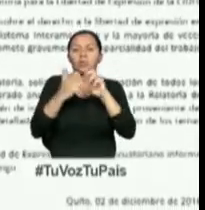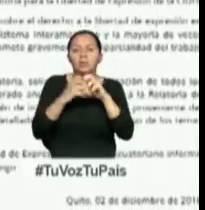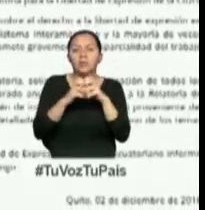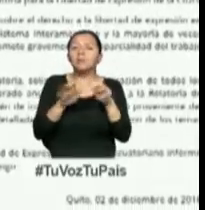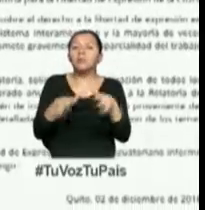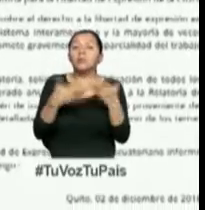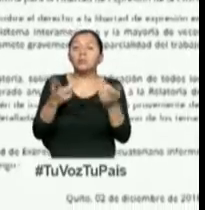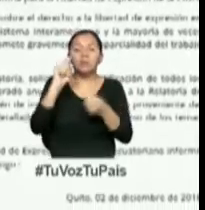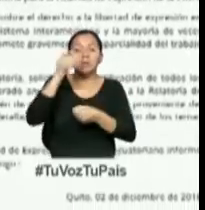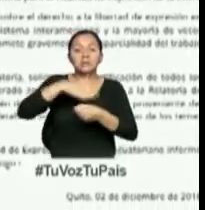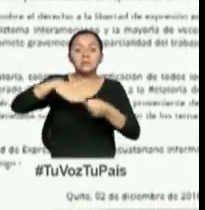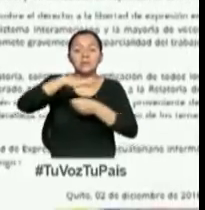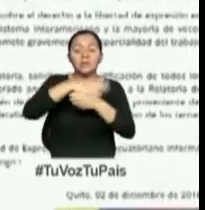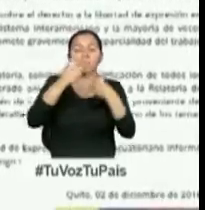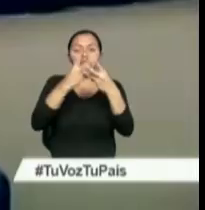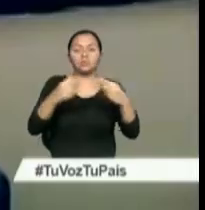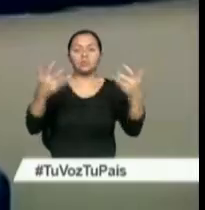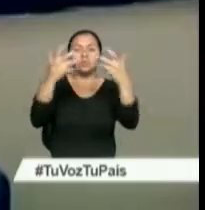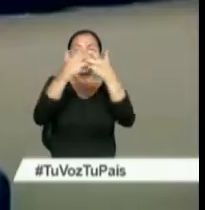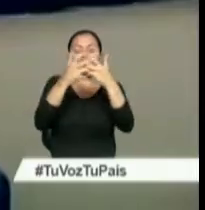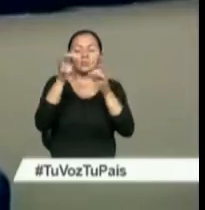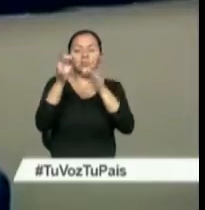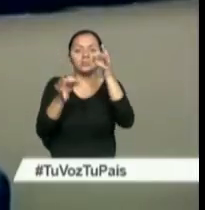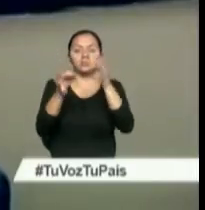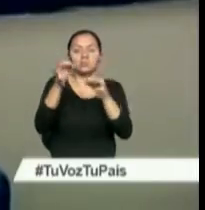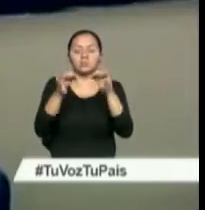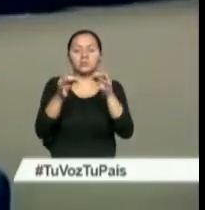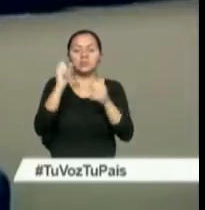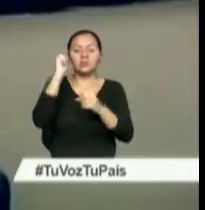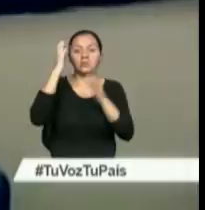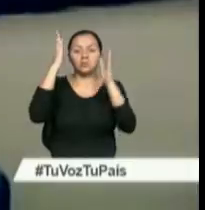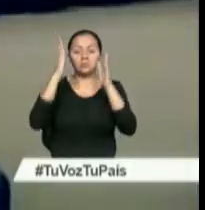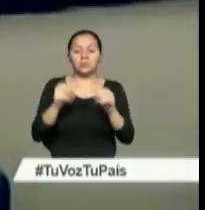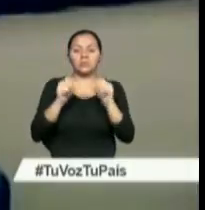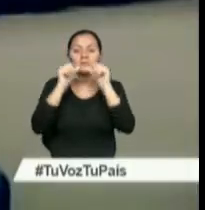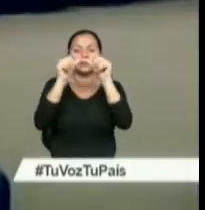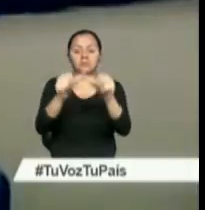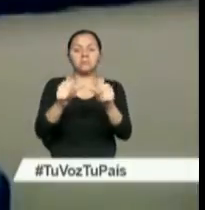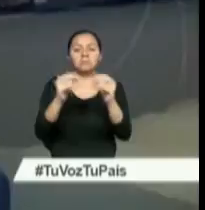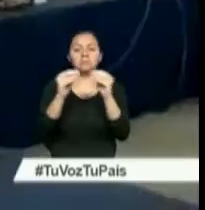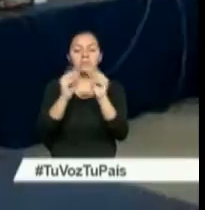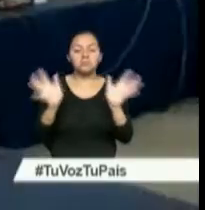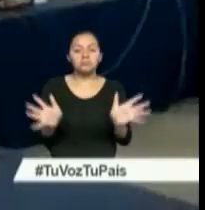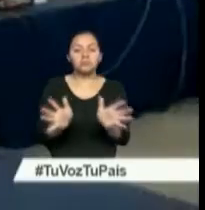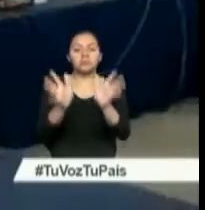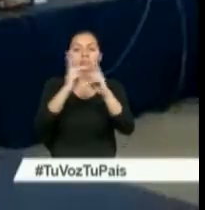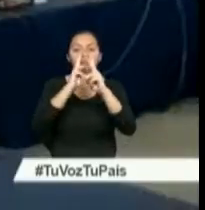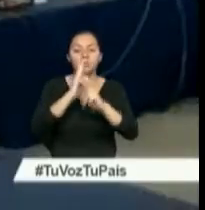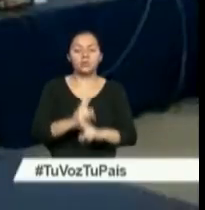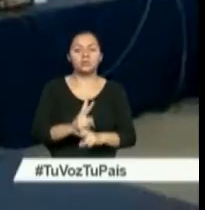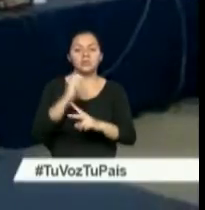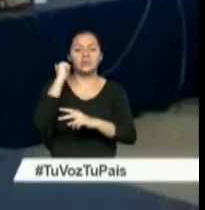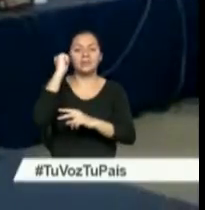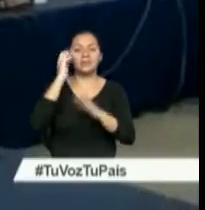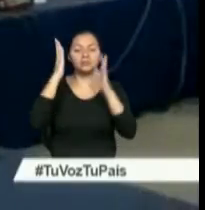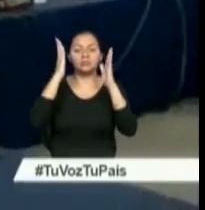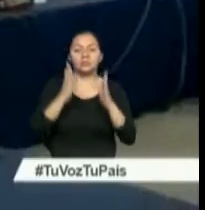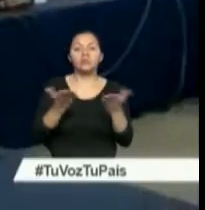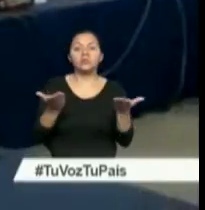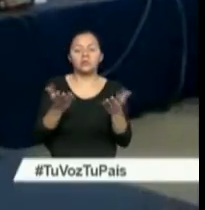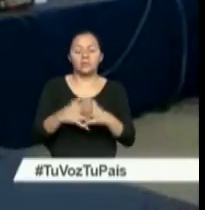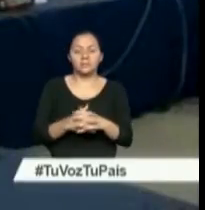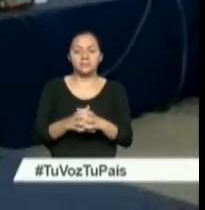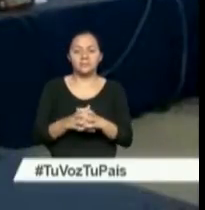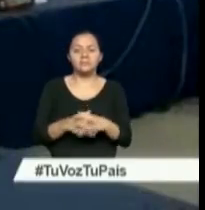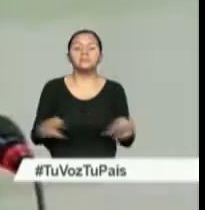de los Estados y del propio sistema interamericano de sostener y fortalecer la promoción y protección de los derechos humanos en la región.